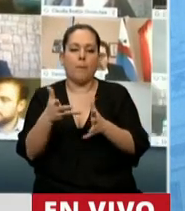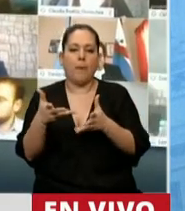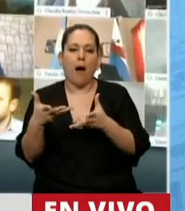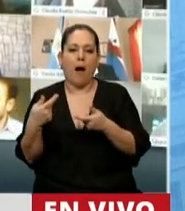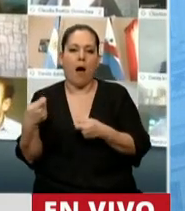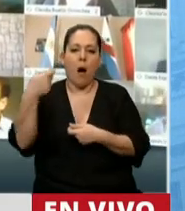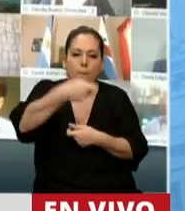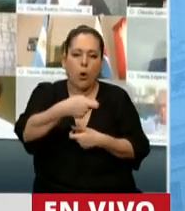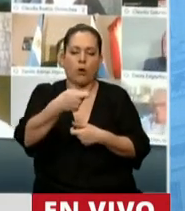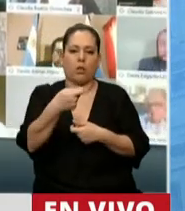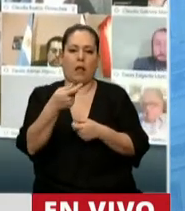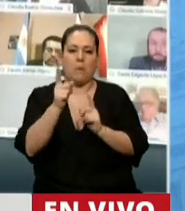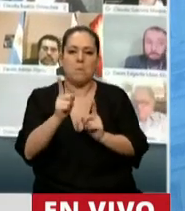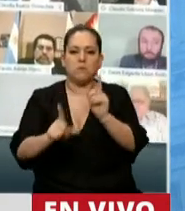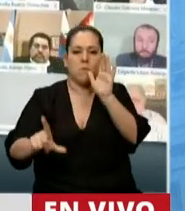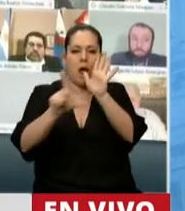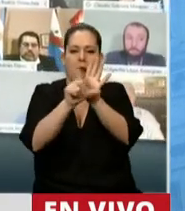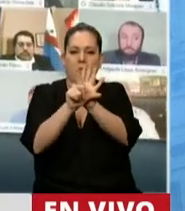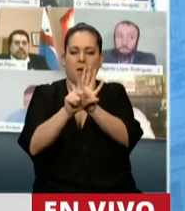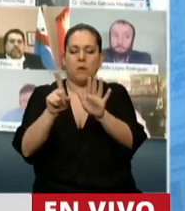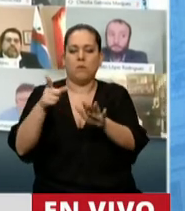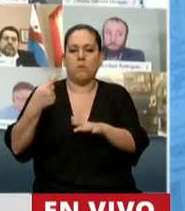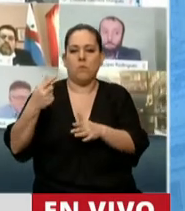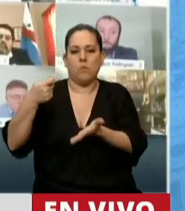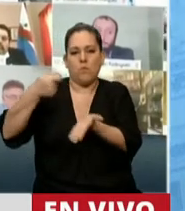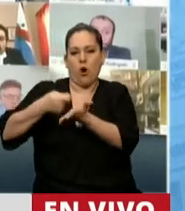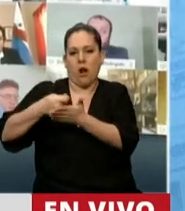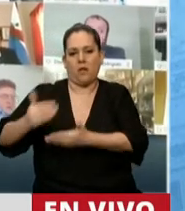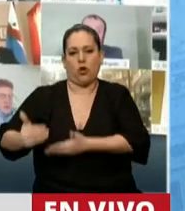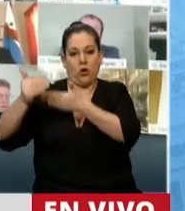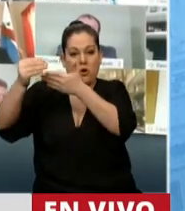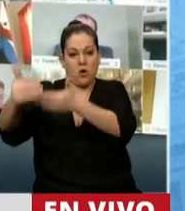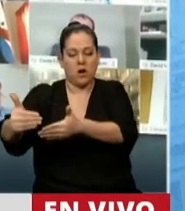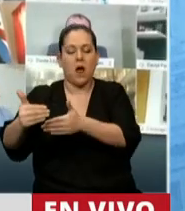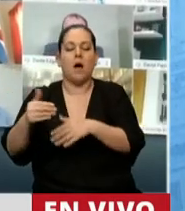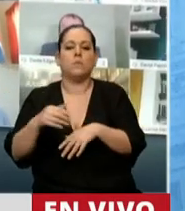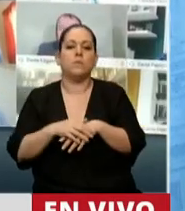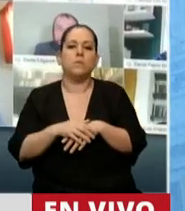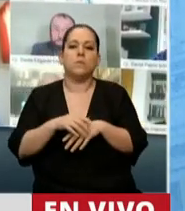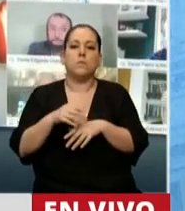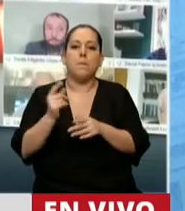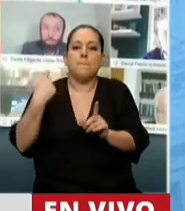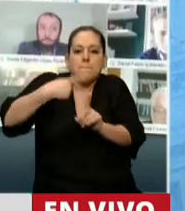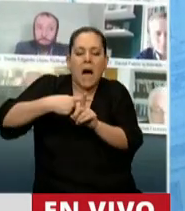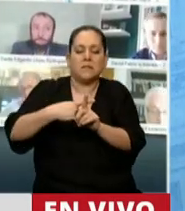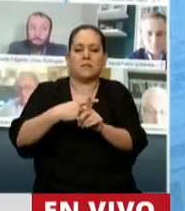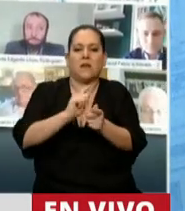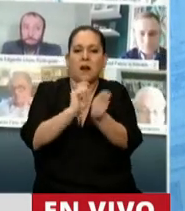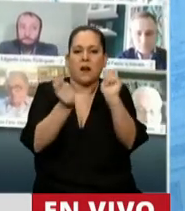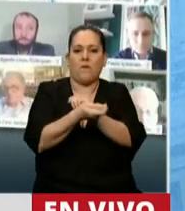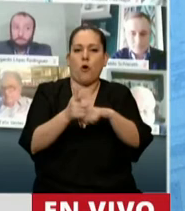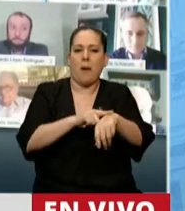lo que era la ley de moratoria que hoy se está tratando con una reforma temporaria